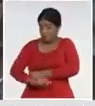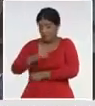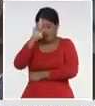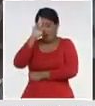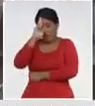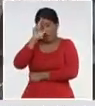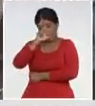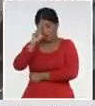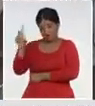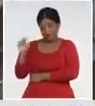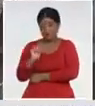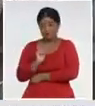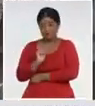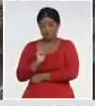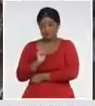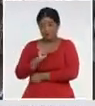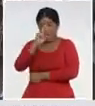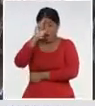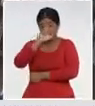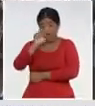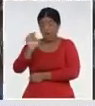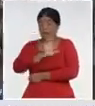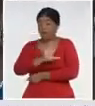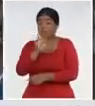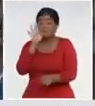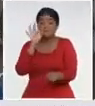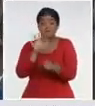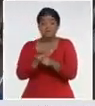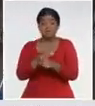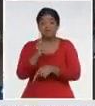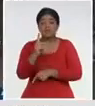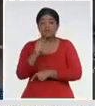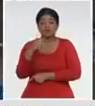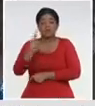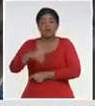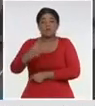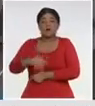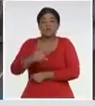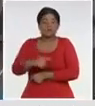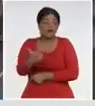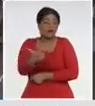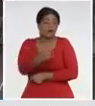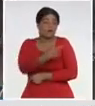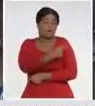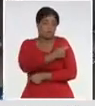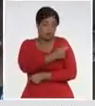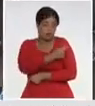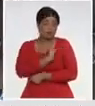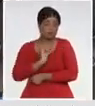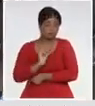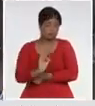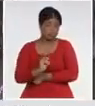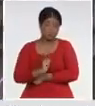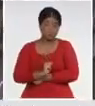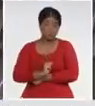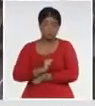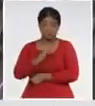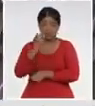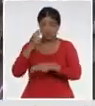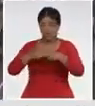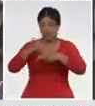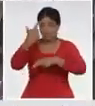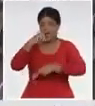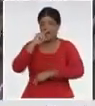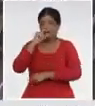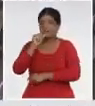Aquí ya comenzó la segunda dosis de Aptala, la aplicación de la segunda dosis de Aptala en este sitio clínico del